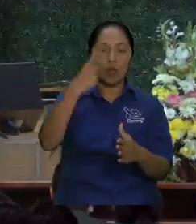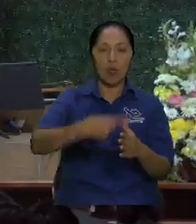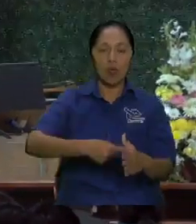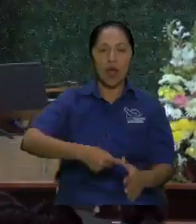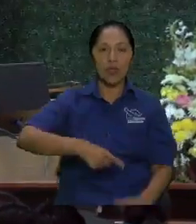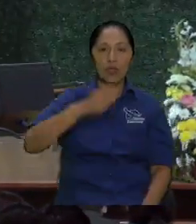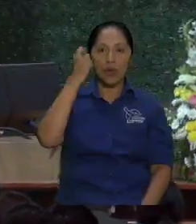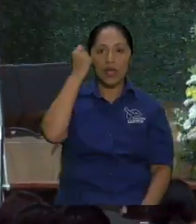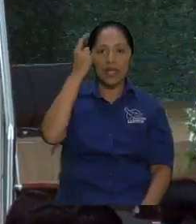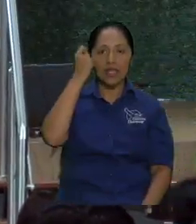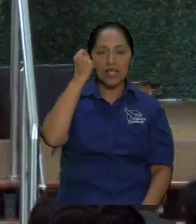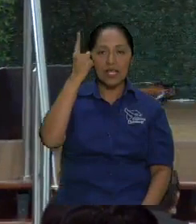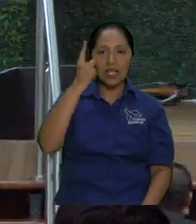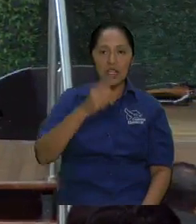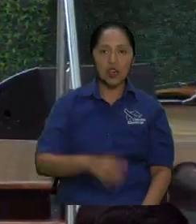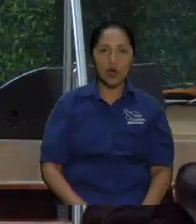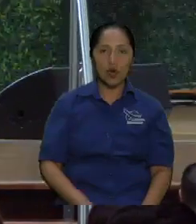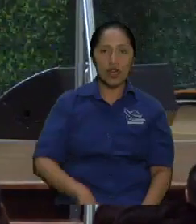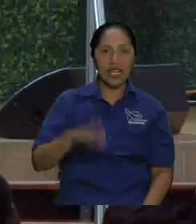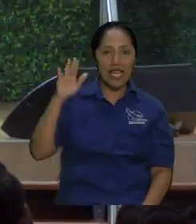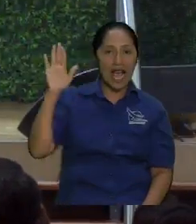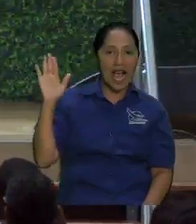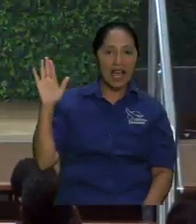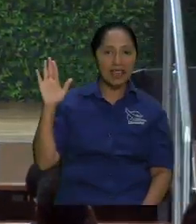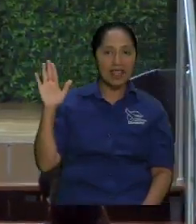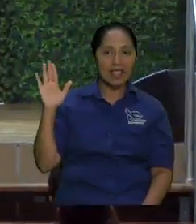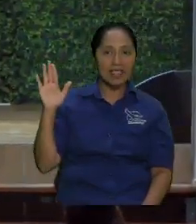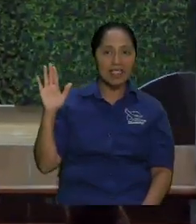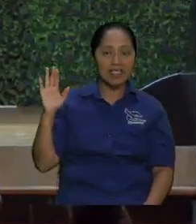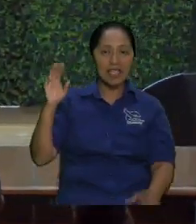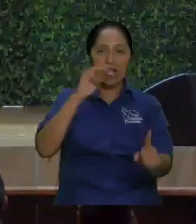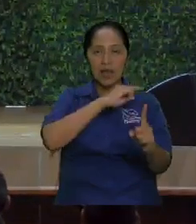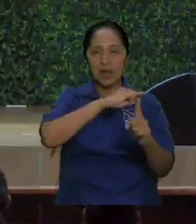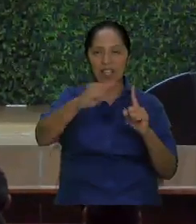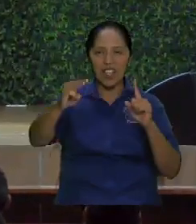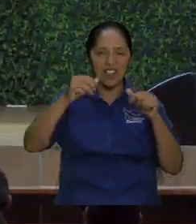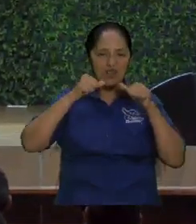entonces el servicio es la obra uno tiene que asimilar qué es lo que tiene que hacer